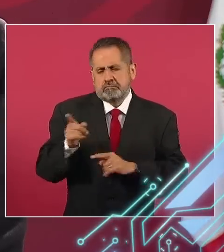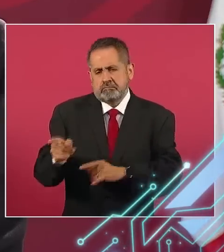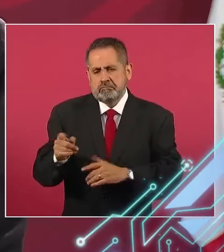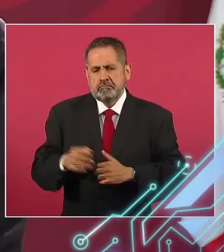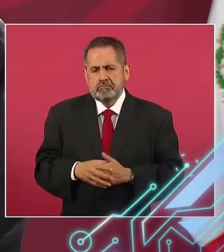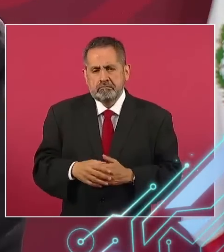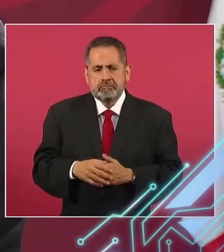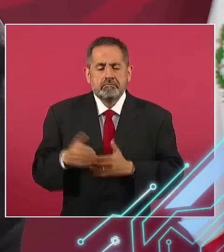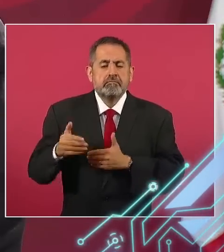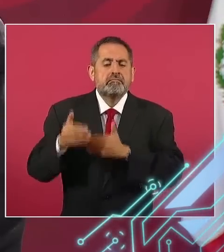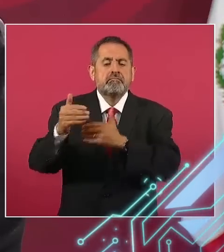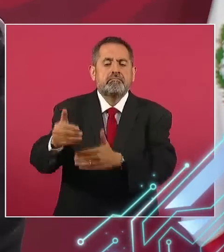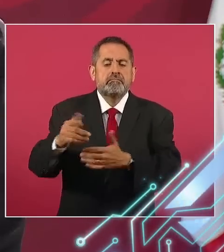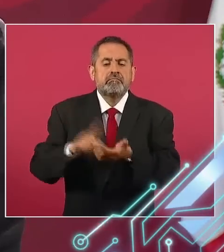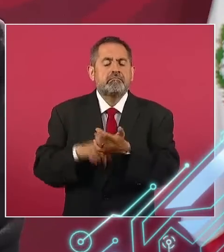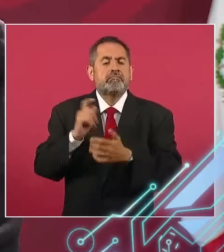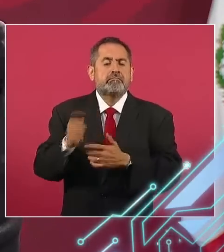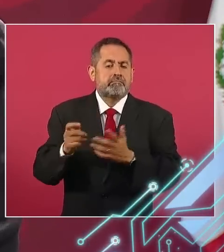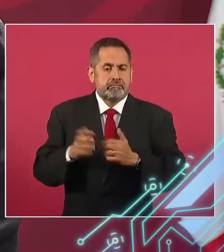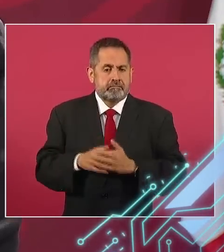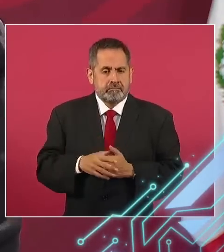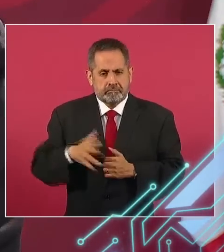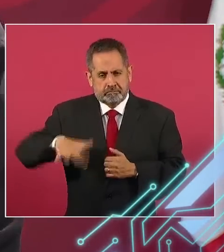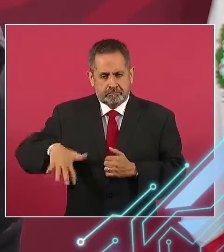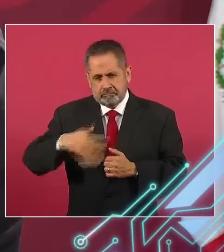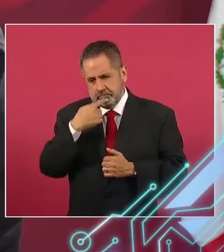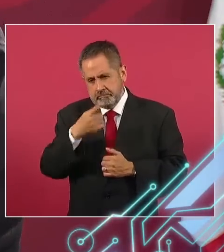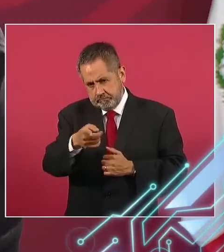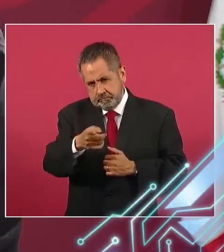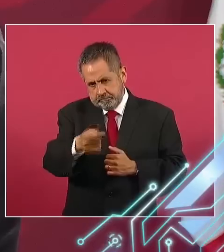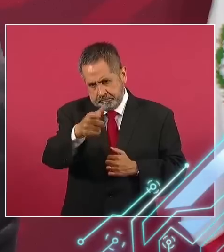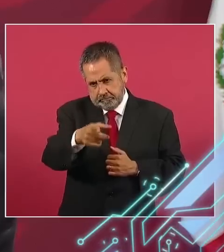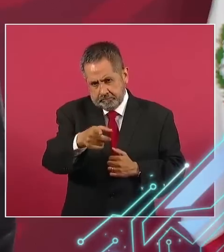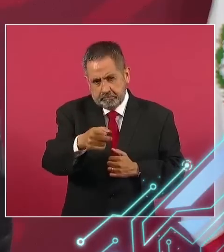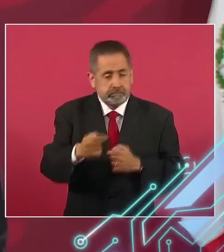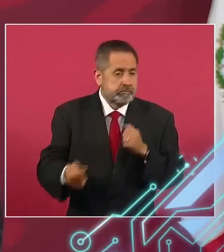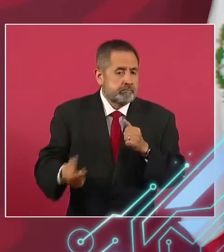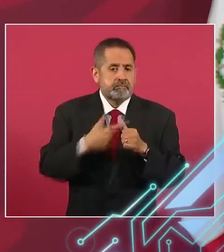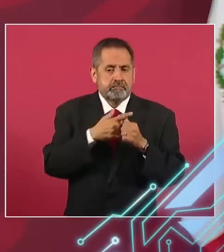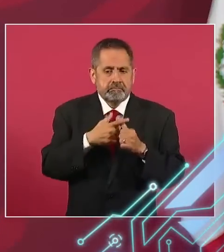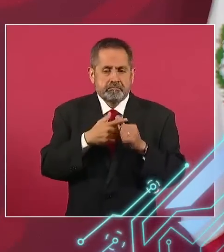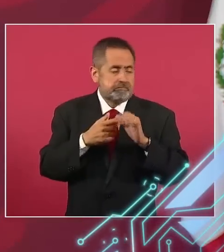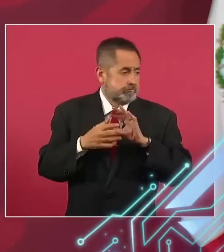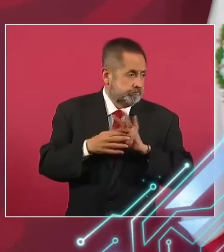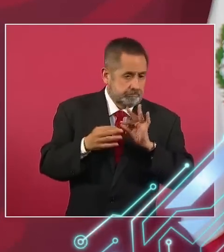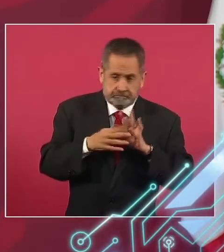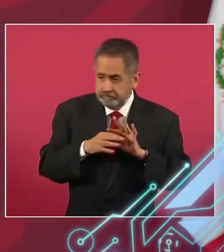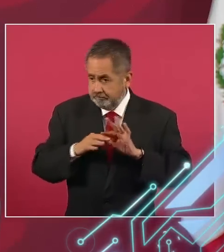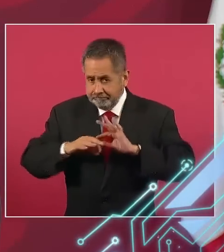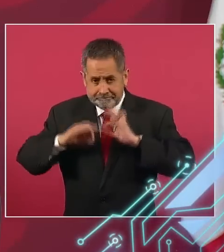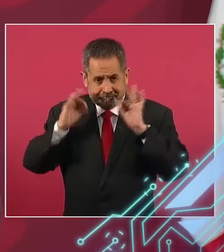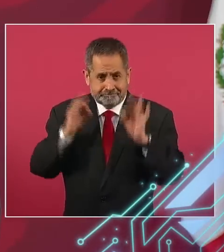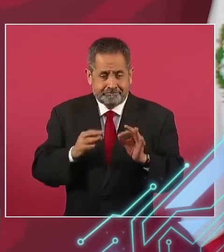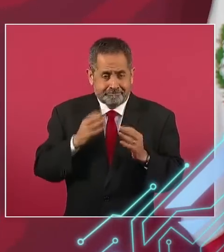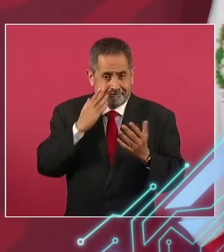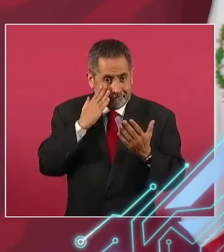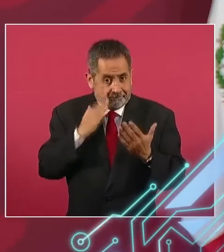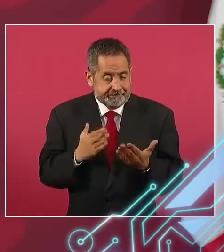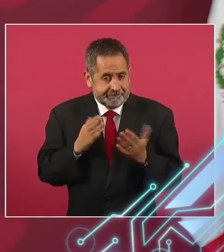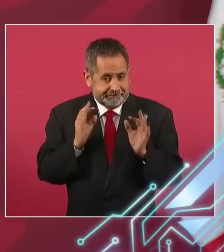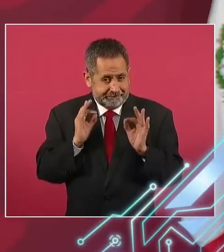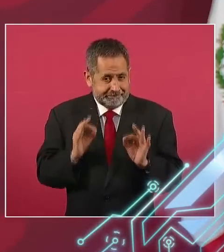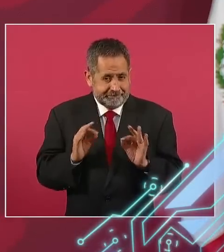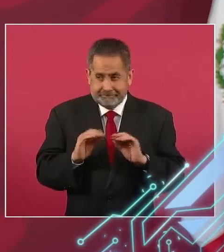Posponer me refiero a que, como tú lo planteas, se haga primero todo